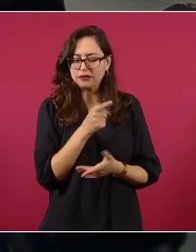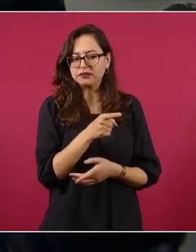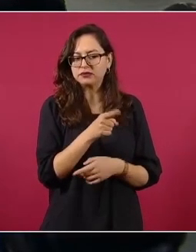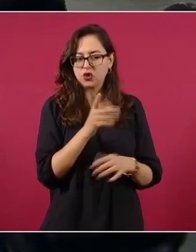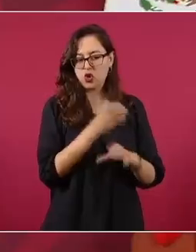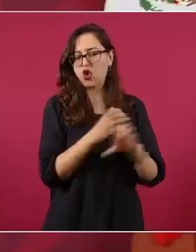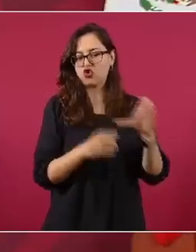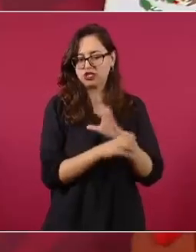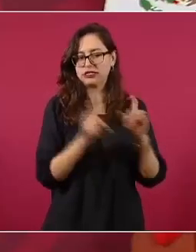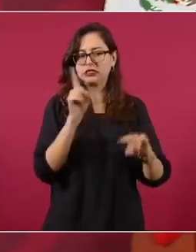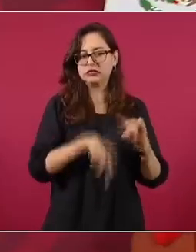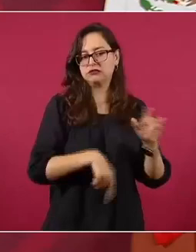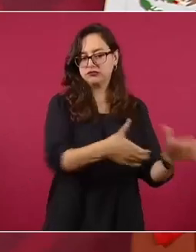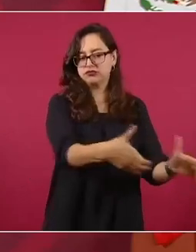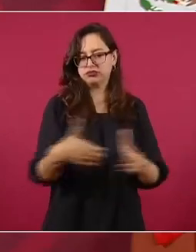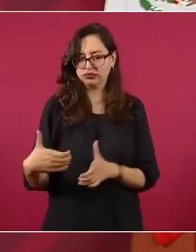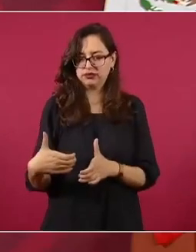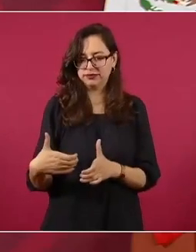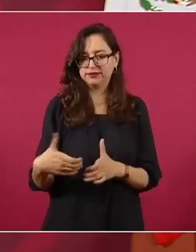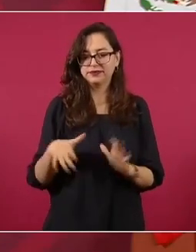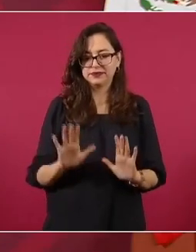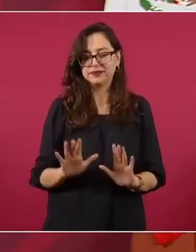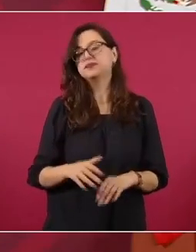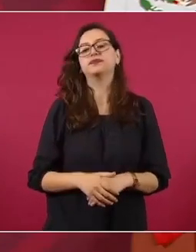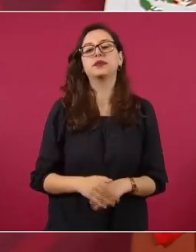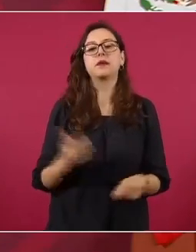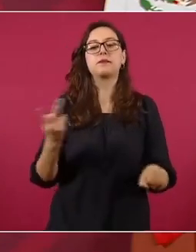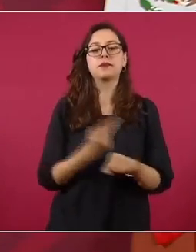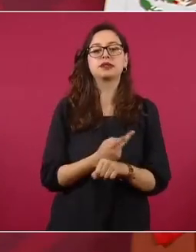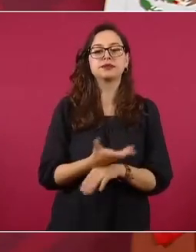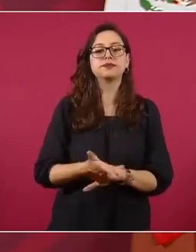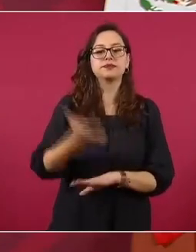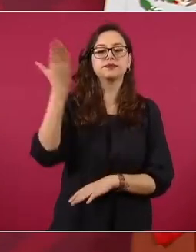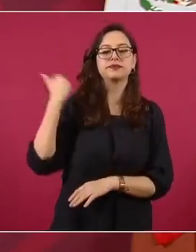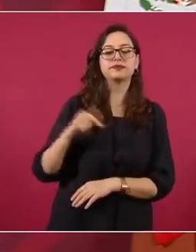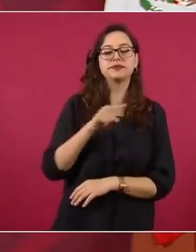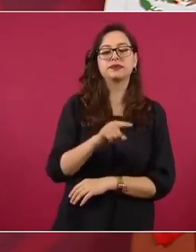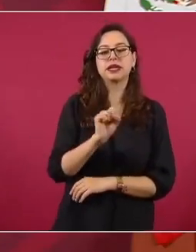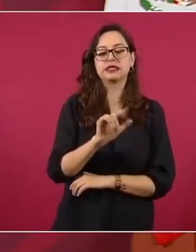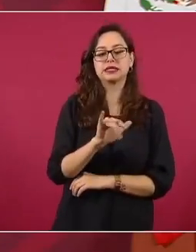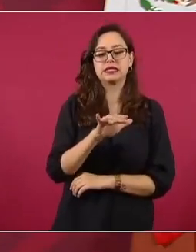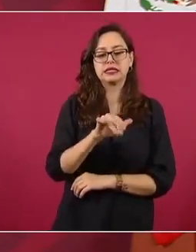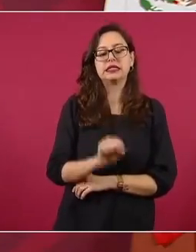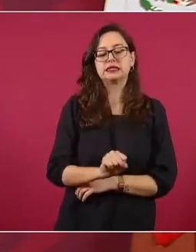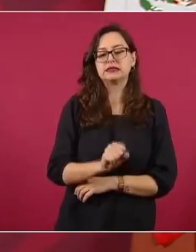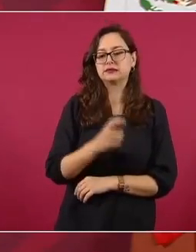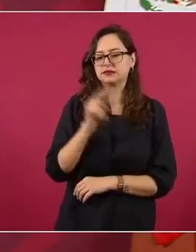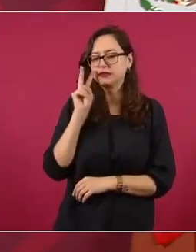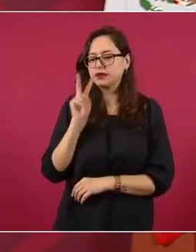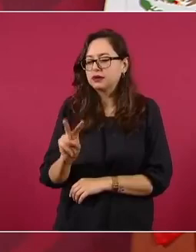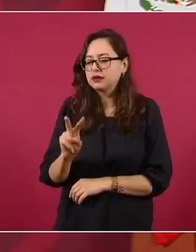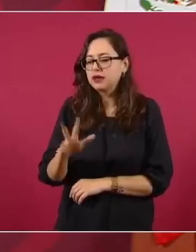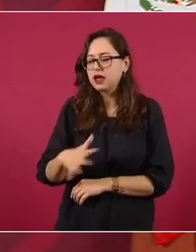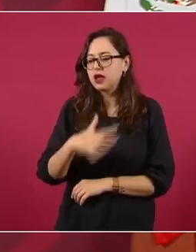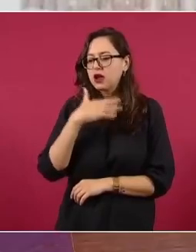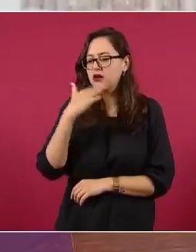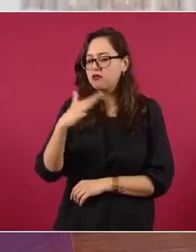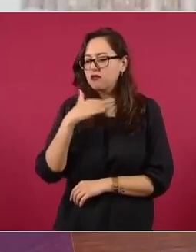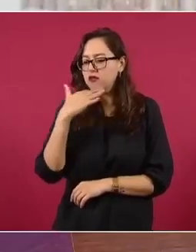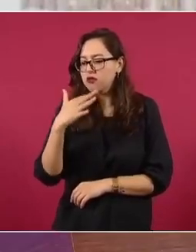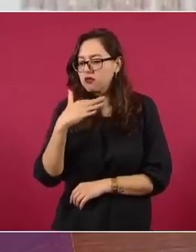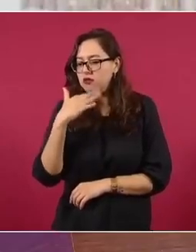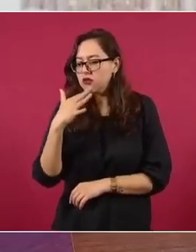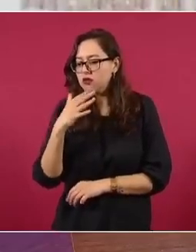estaba en el Código Penal, entonces lo reformaron y dejó de ser